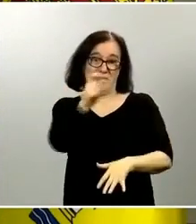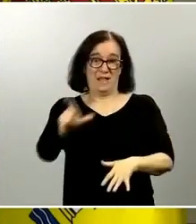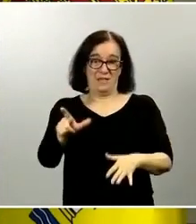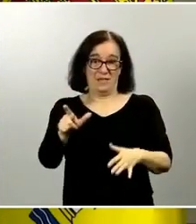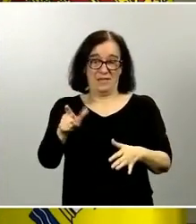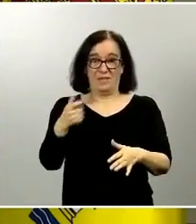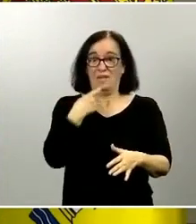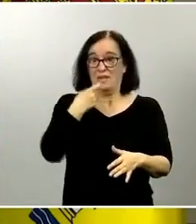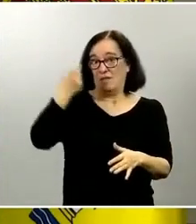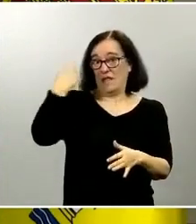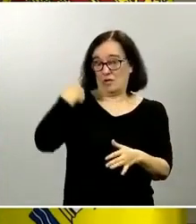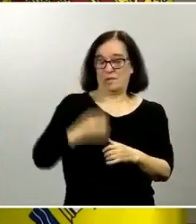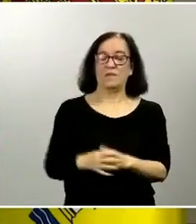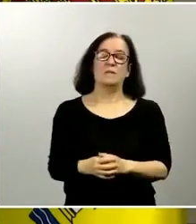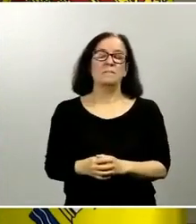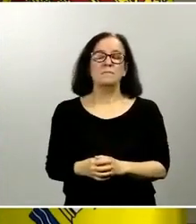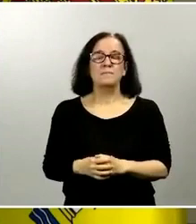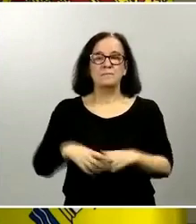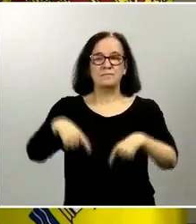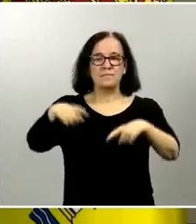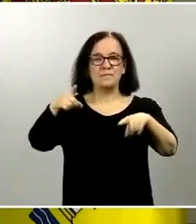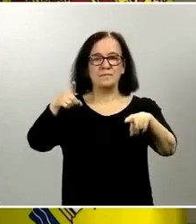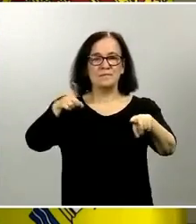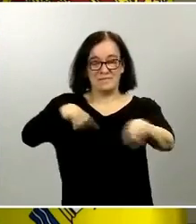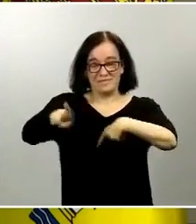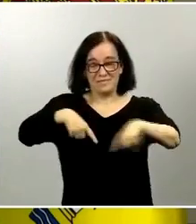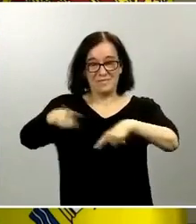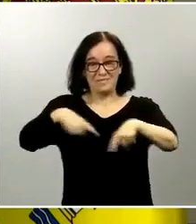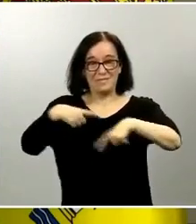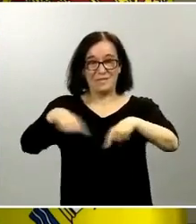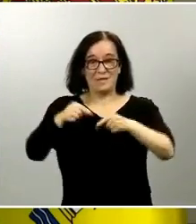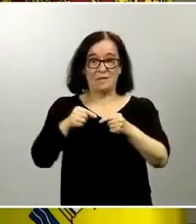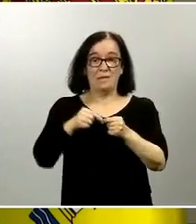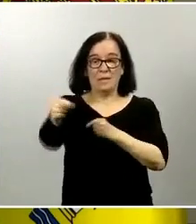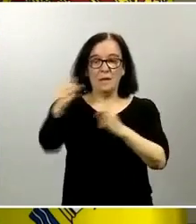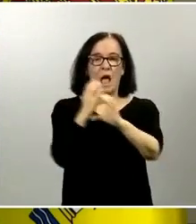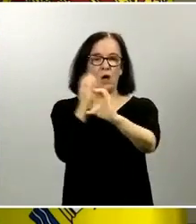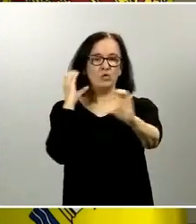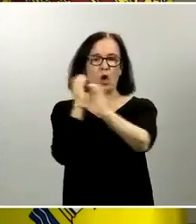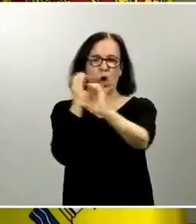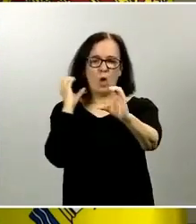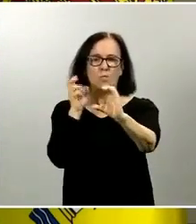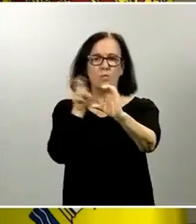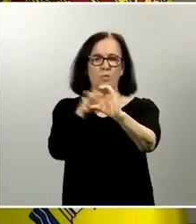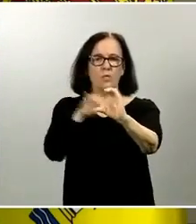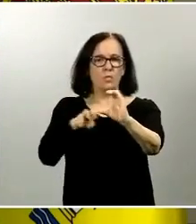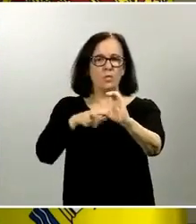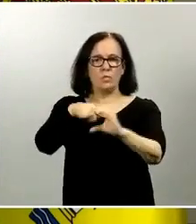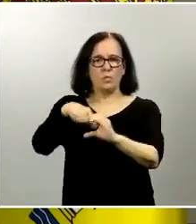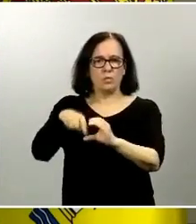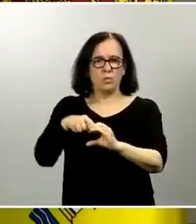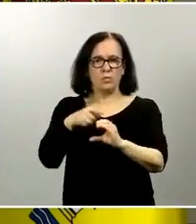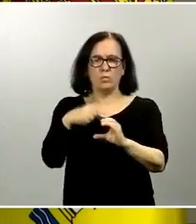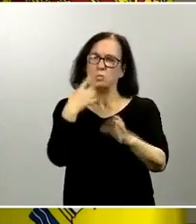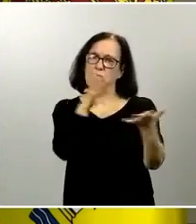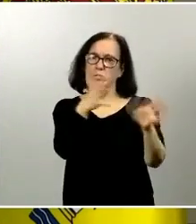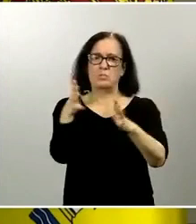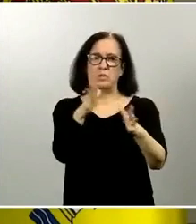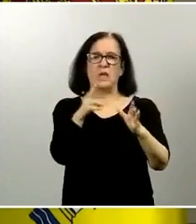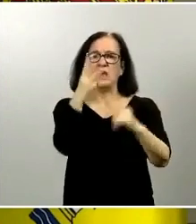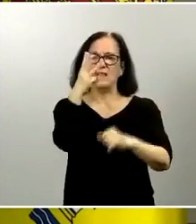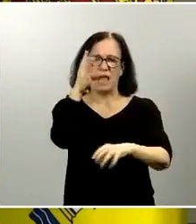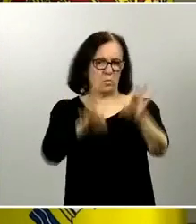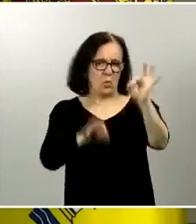anterior en el transporte por carretera de larga distancia en autobús las ocupaciones están siendo del orden del 3%